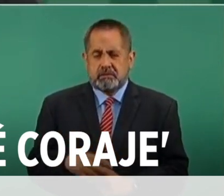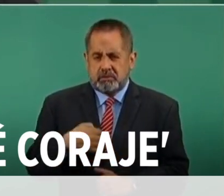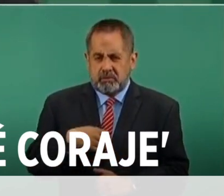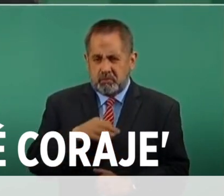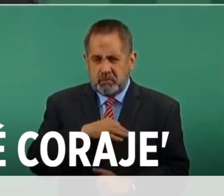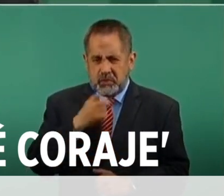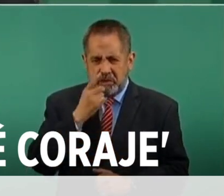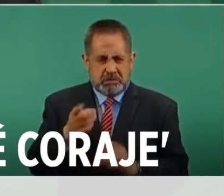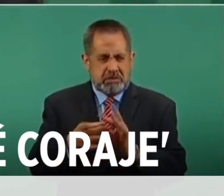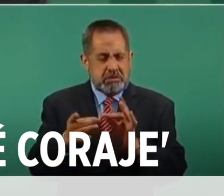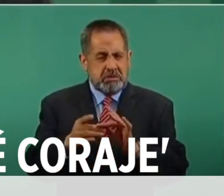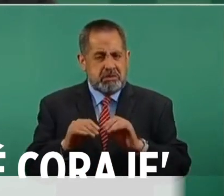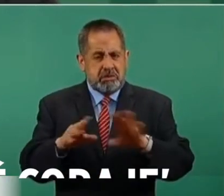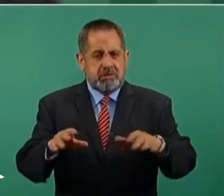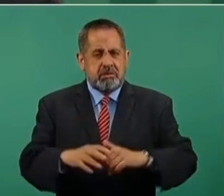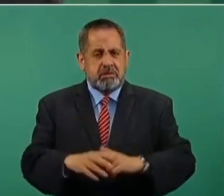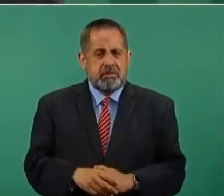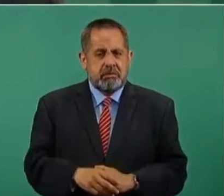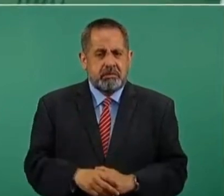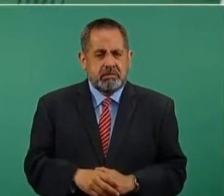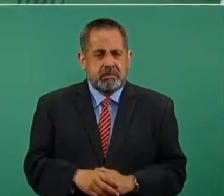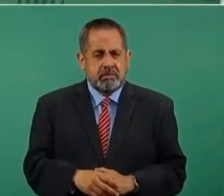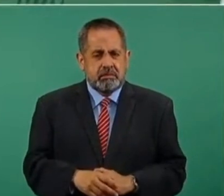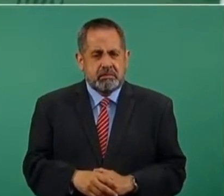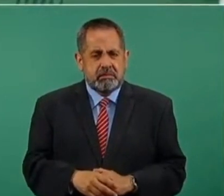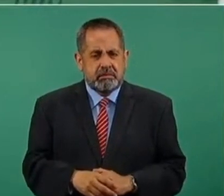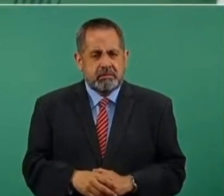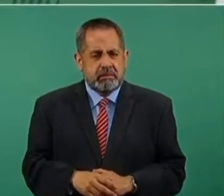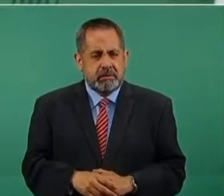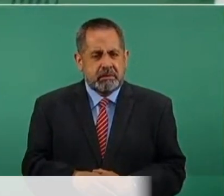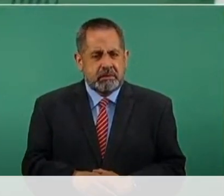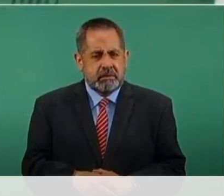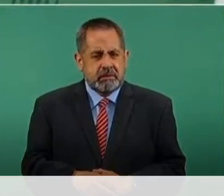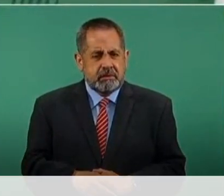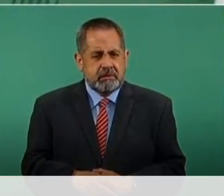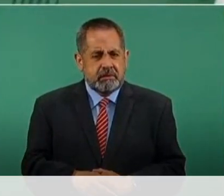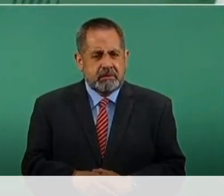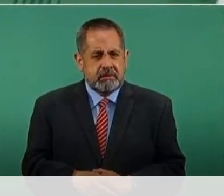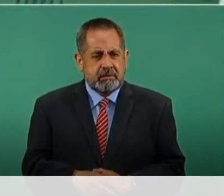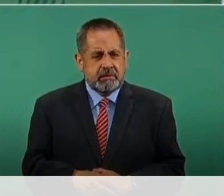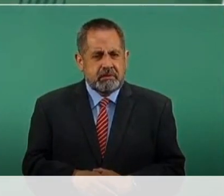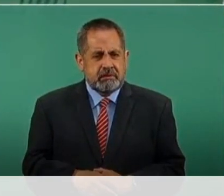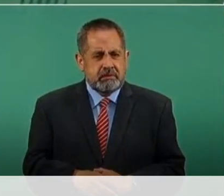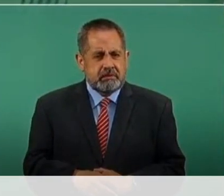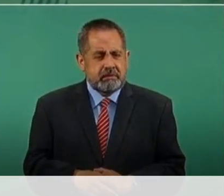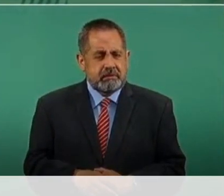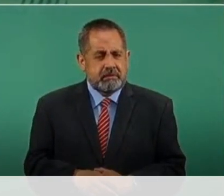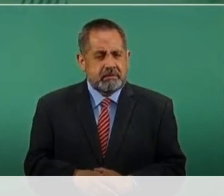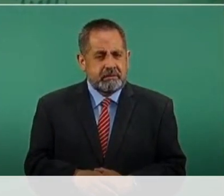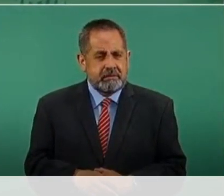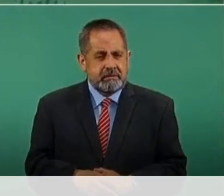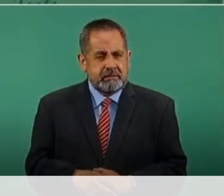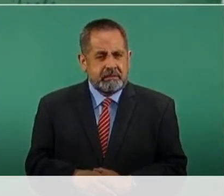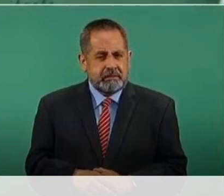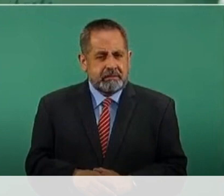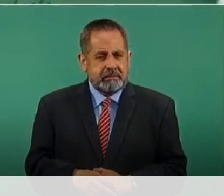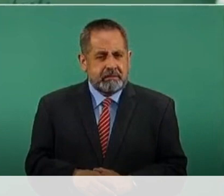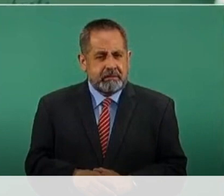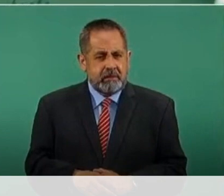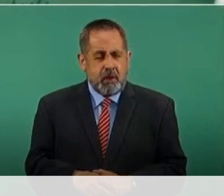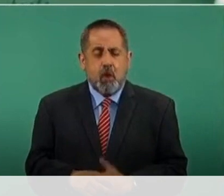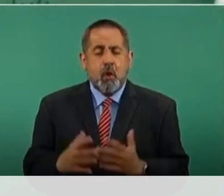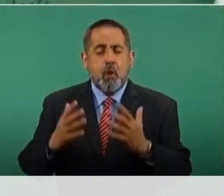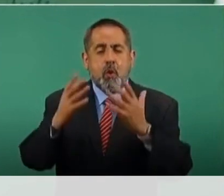arriba, no hay